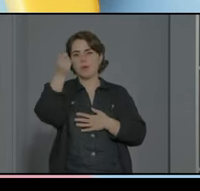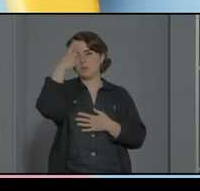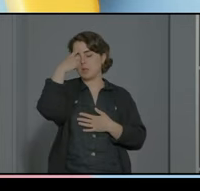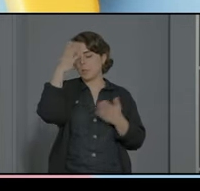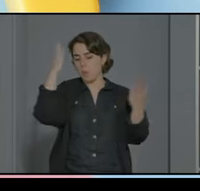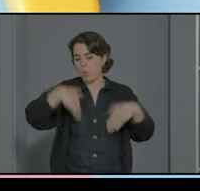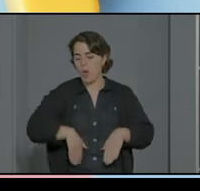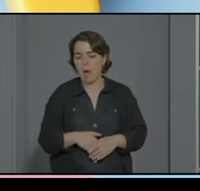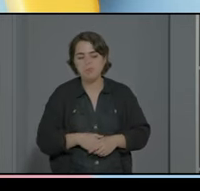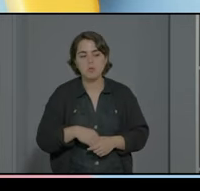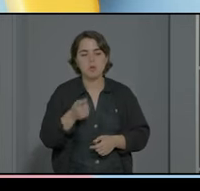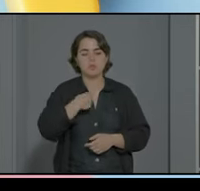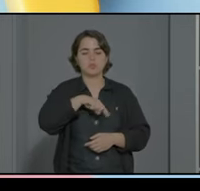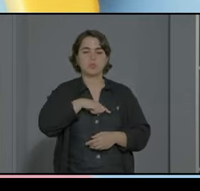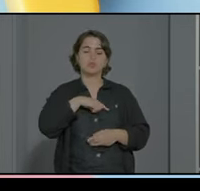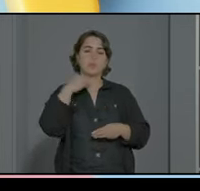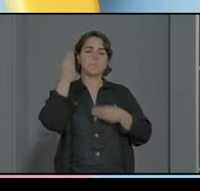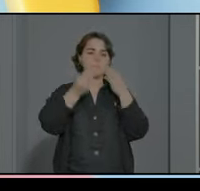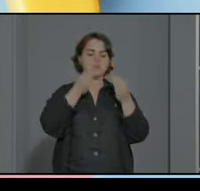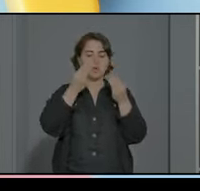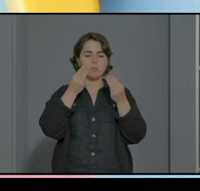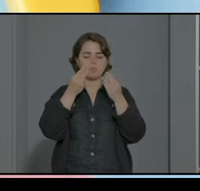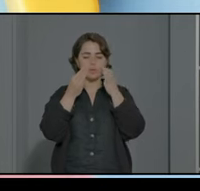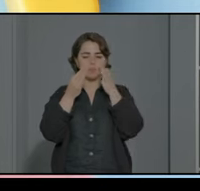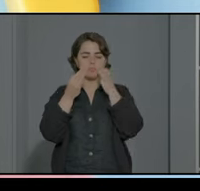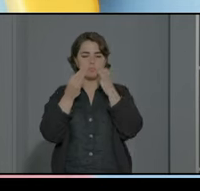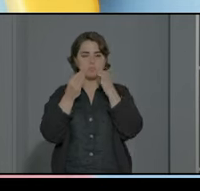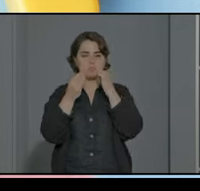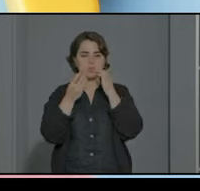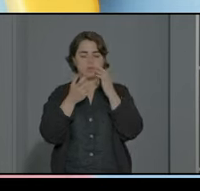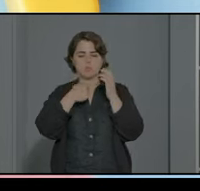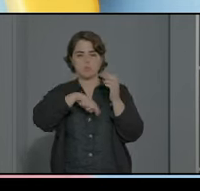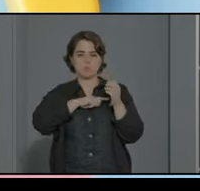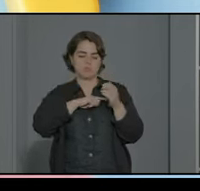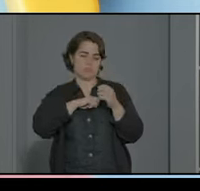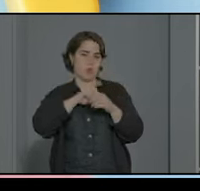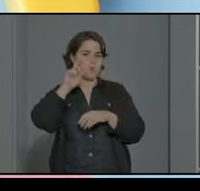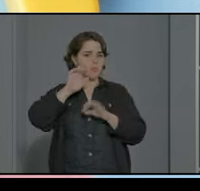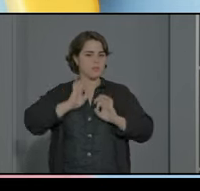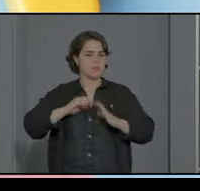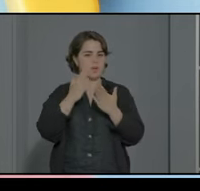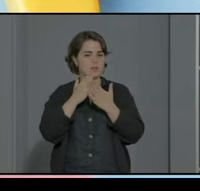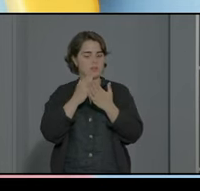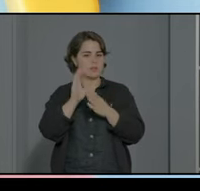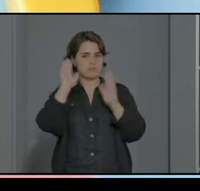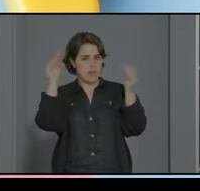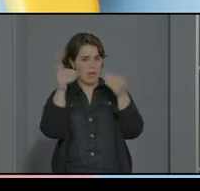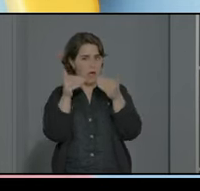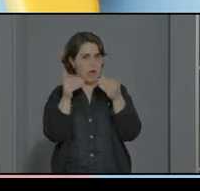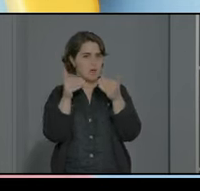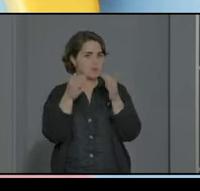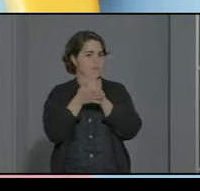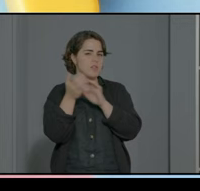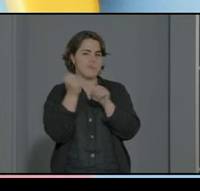para nosotros como profesorado para los profes sobre todo que hemos estado que somos los profes de las aulas TEA ese trabajo es muy